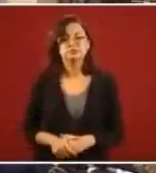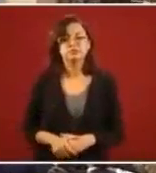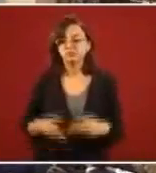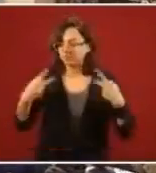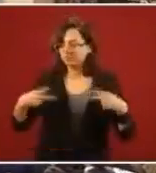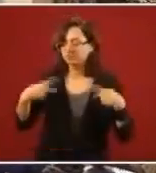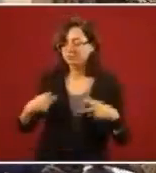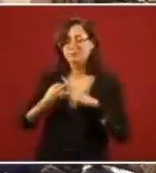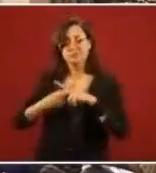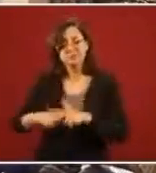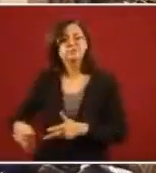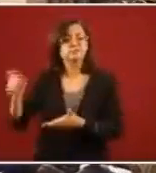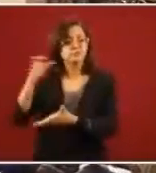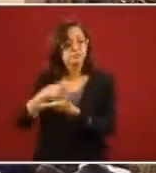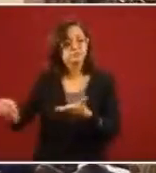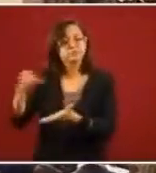la gente.